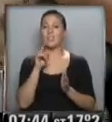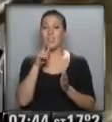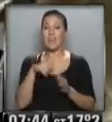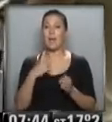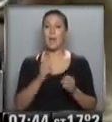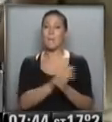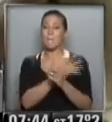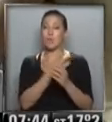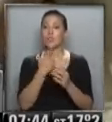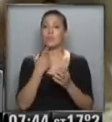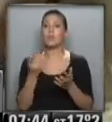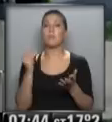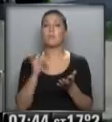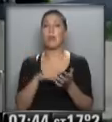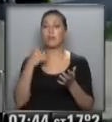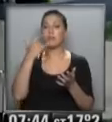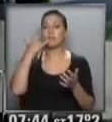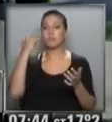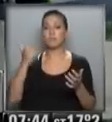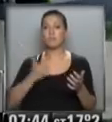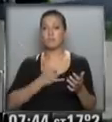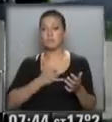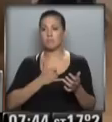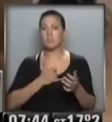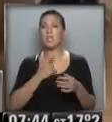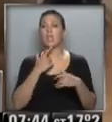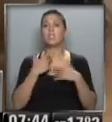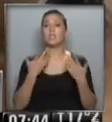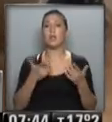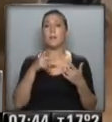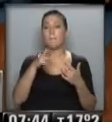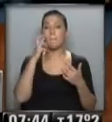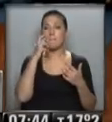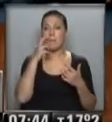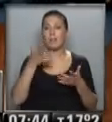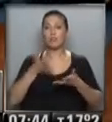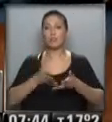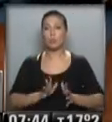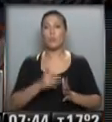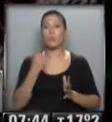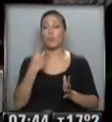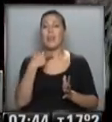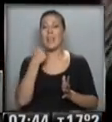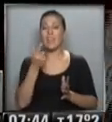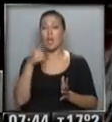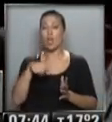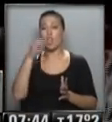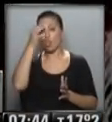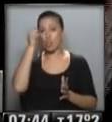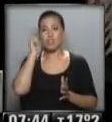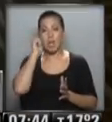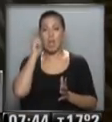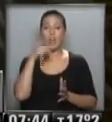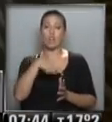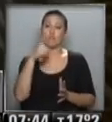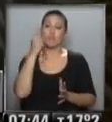emocional reciben un llamado muy particular. Resulta que el padre ha tenido una hija que hoy tiene 12 años, él nunca se enteró que la